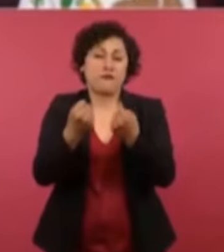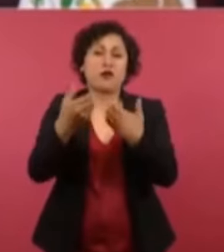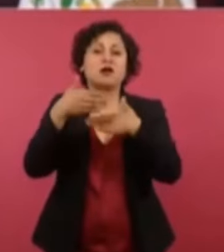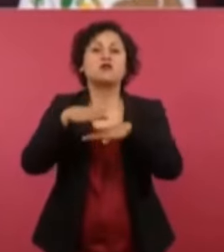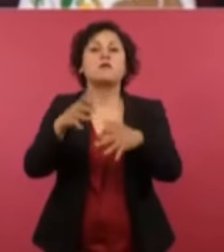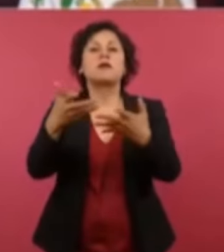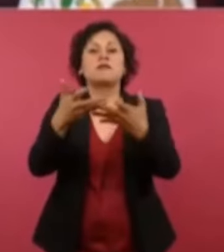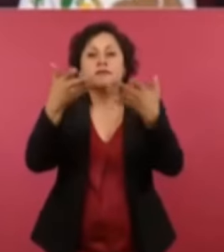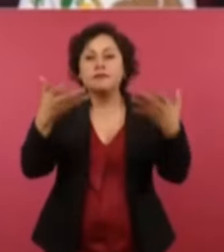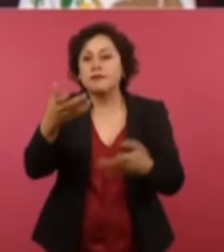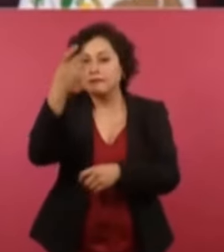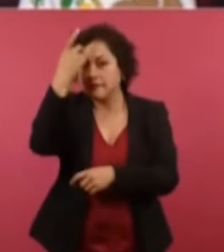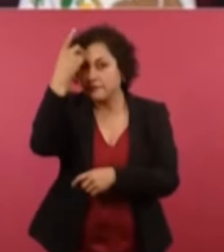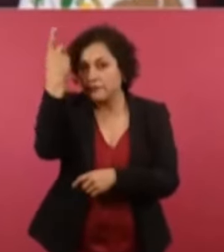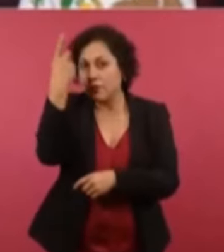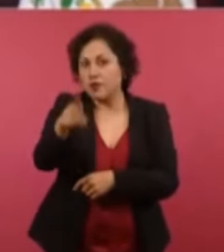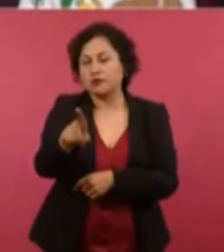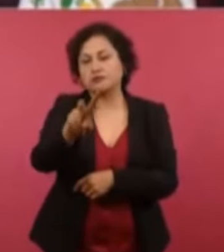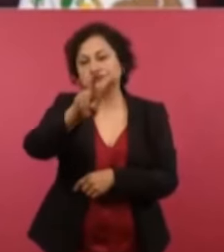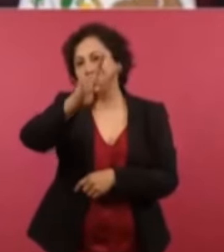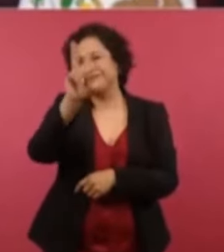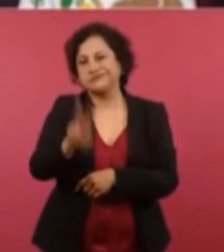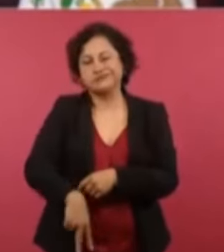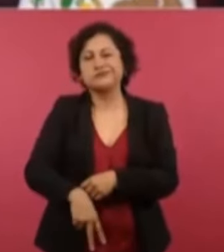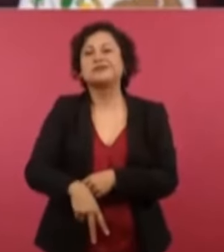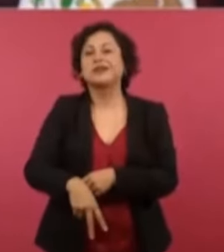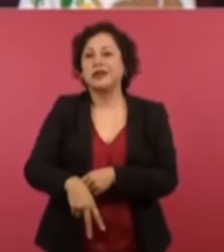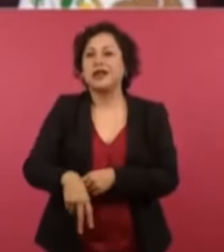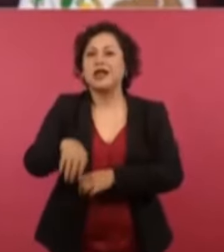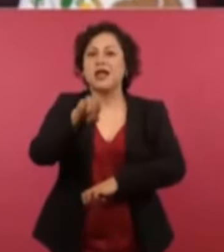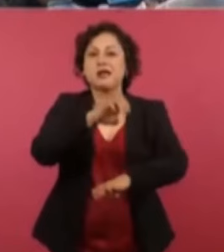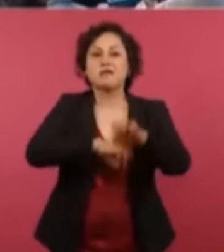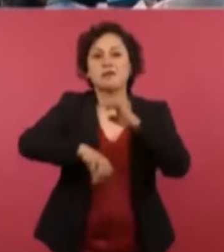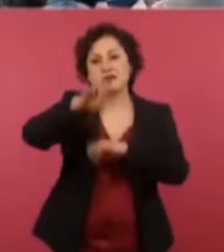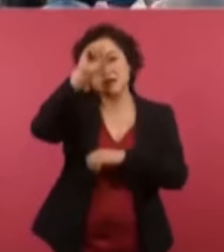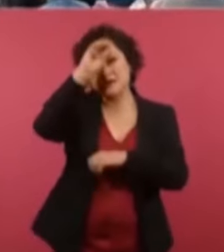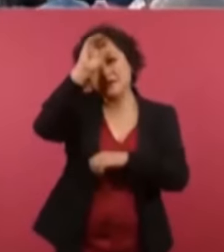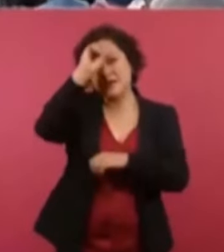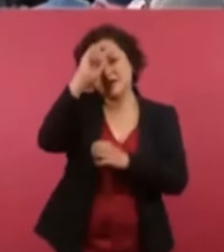la ambición de las empresas mineras,